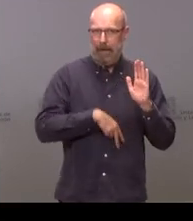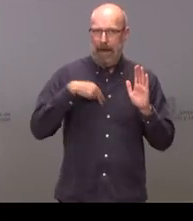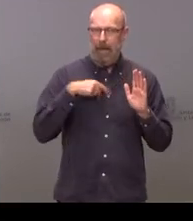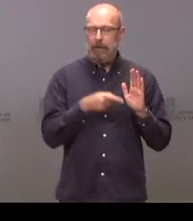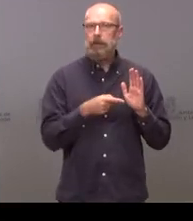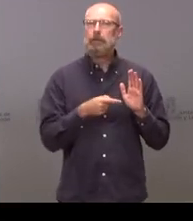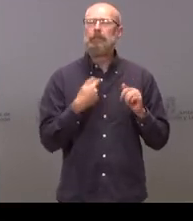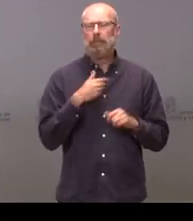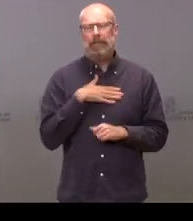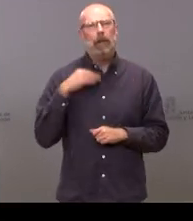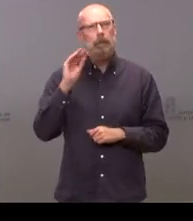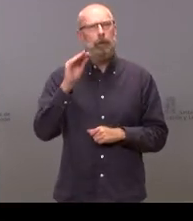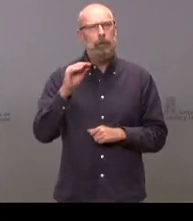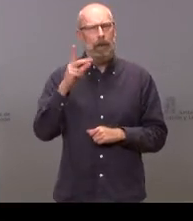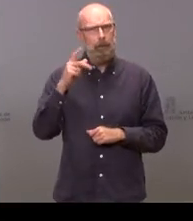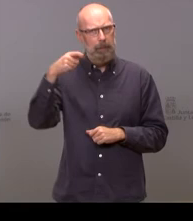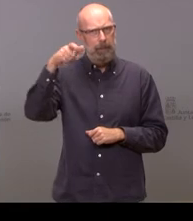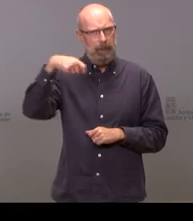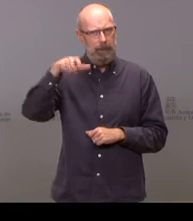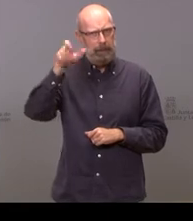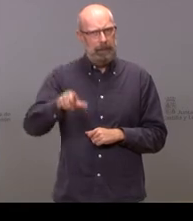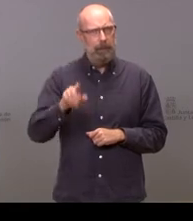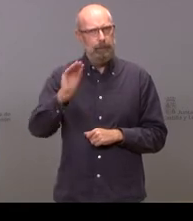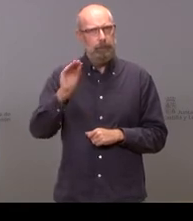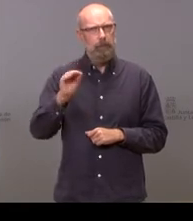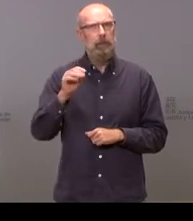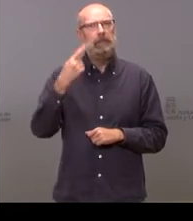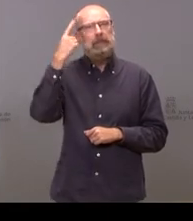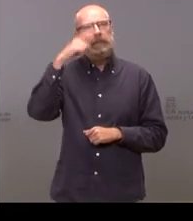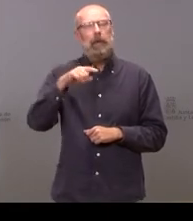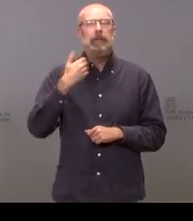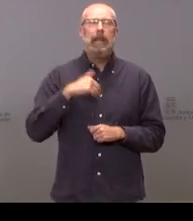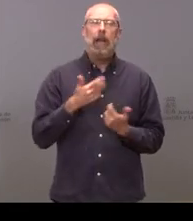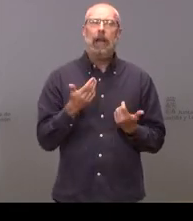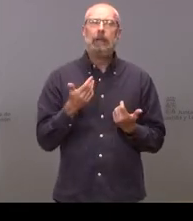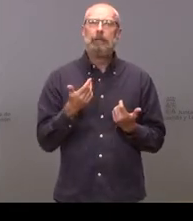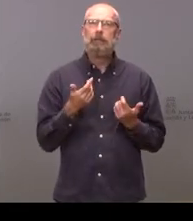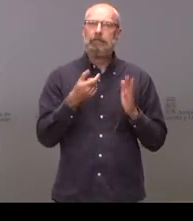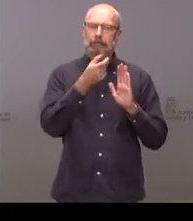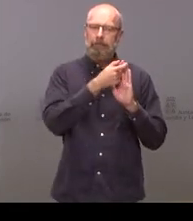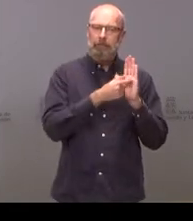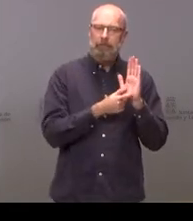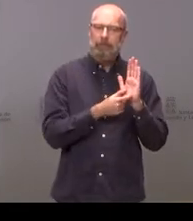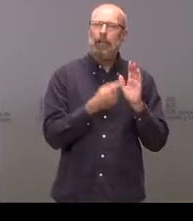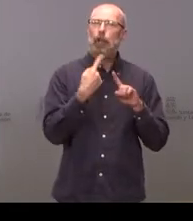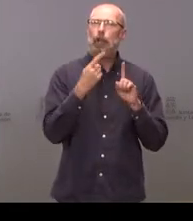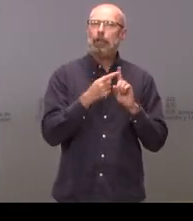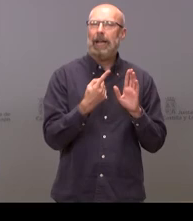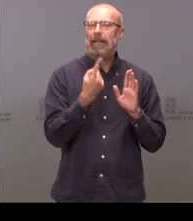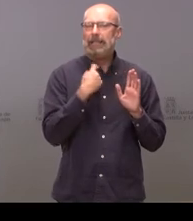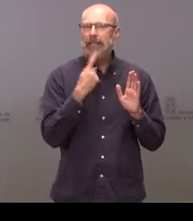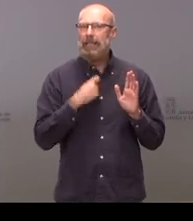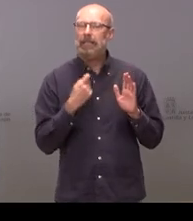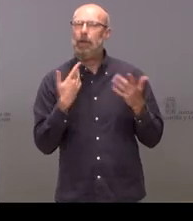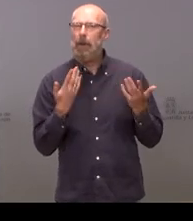preguntarle al vicepresidente si más o menos tiene identificadas cuáles pueden ser las grandes ausencias esas inversiones que a lo mejor